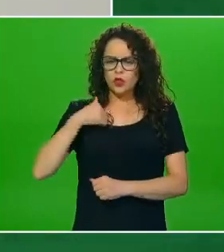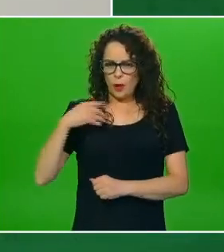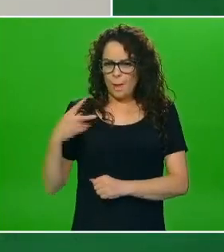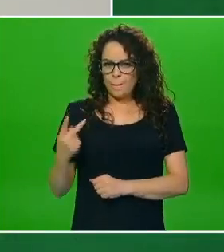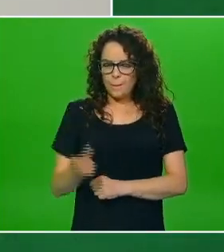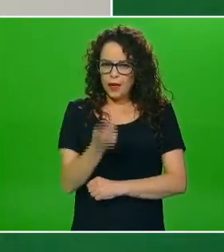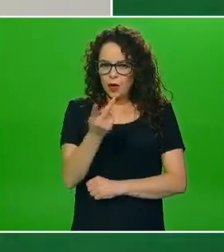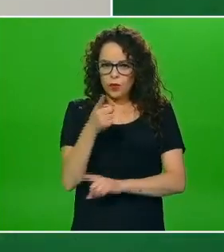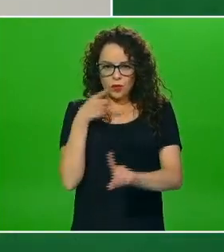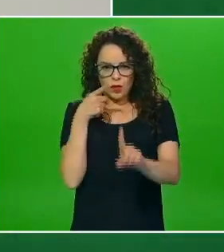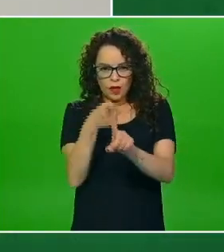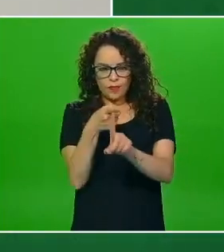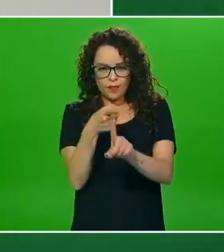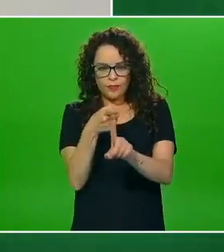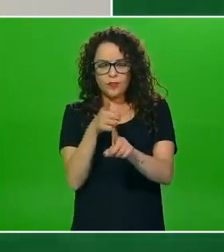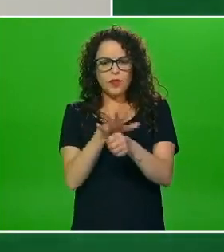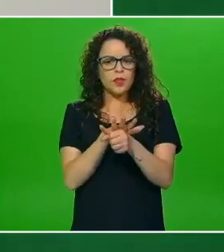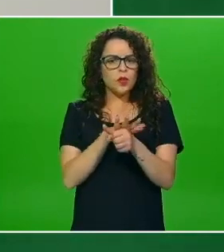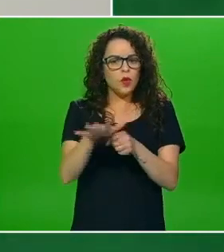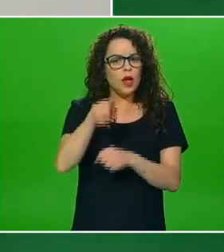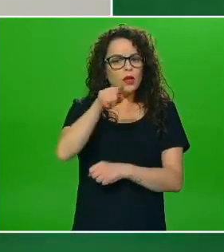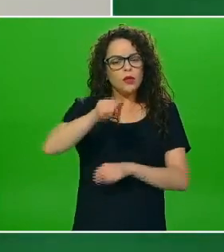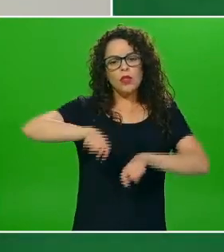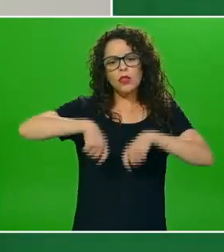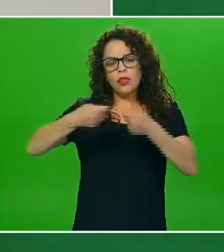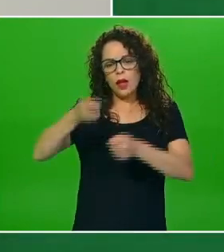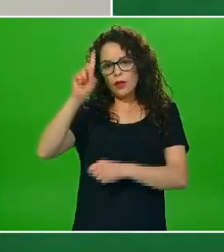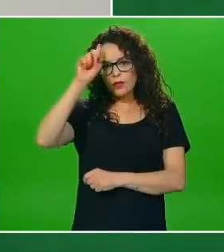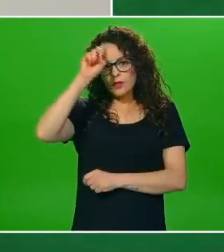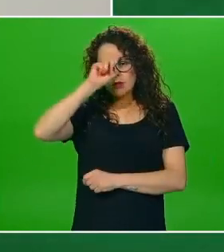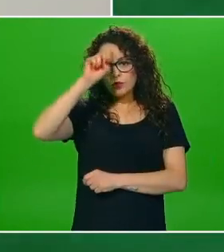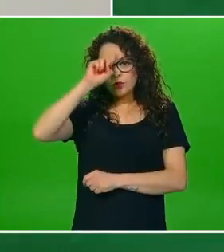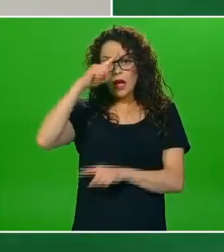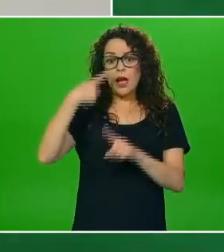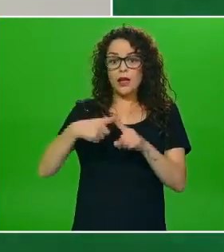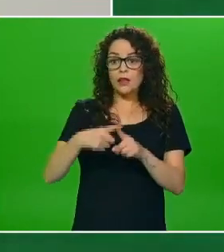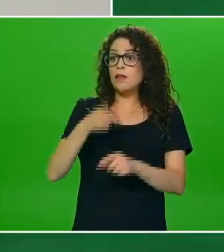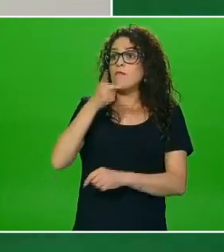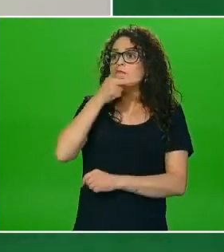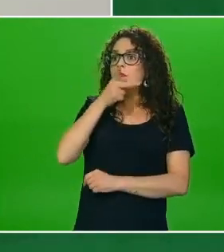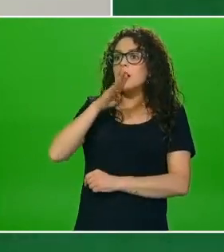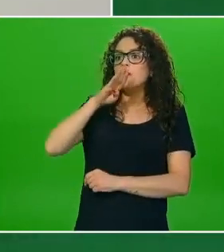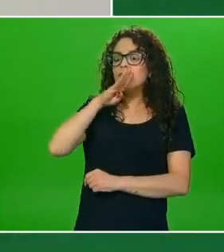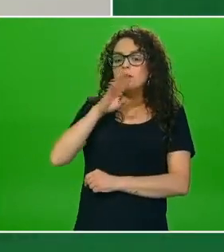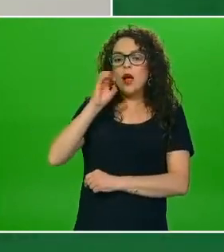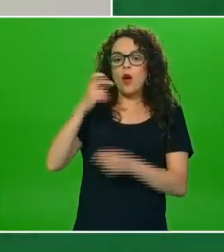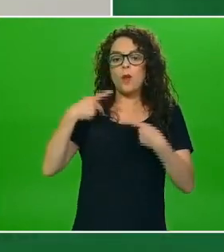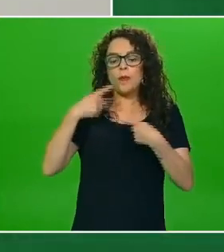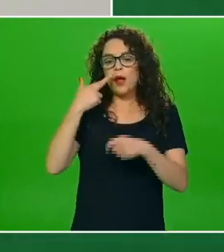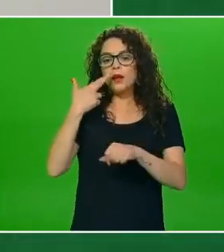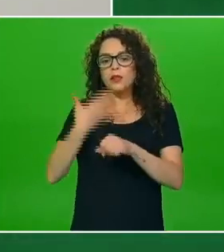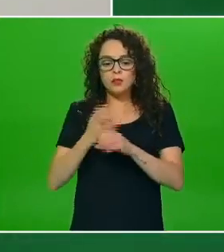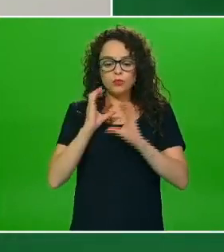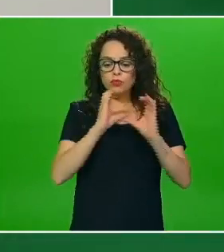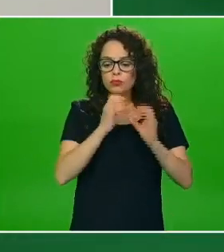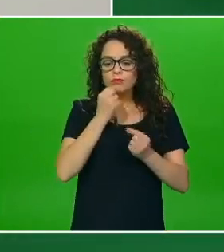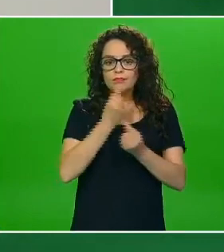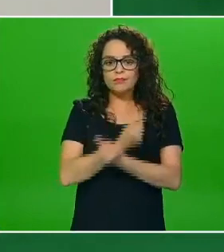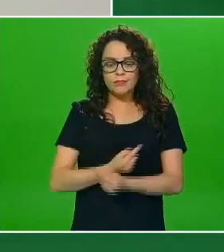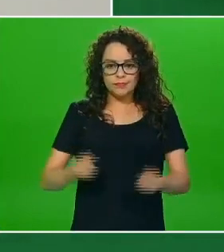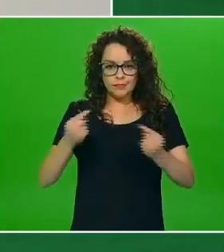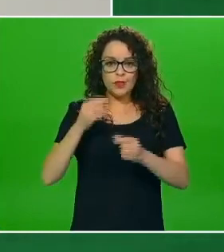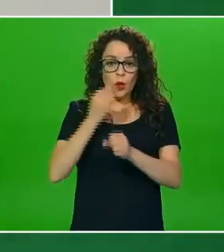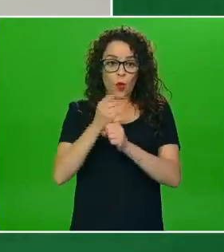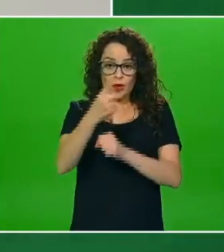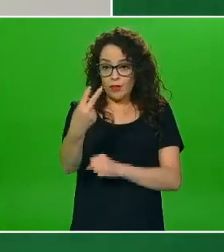directa sería ¿cuál podría ser la recomendación para los papás las mamás los tutores que están escuchándonos en relación